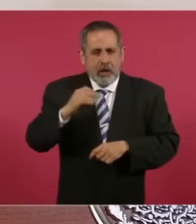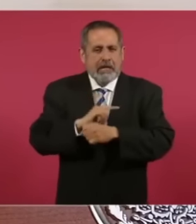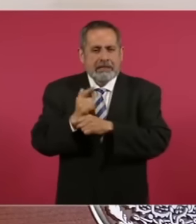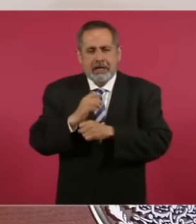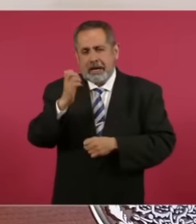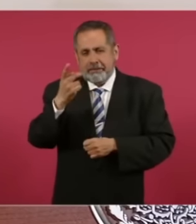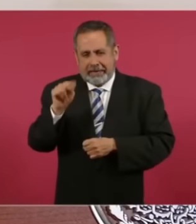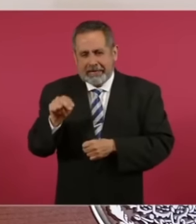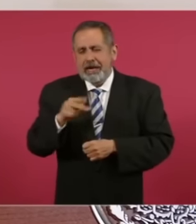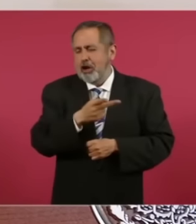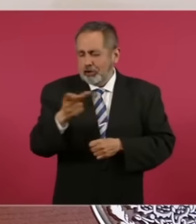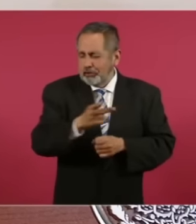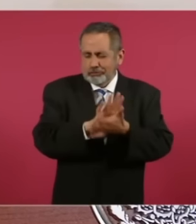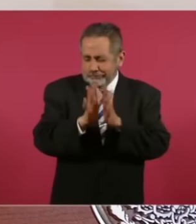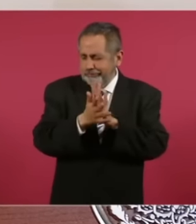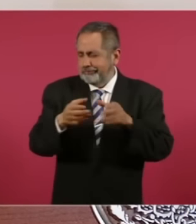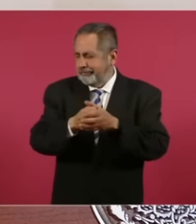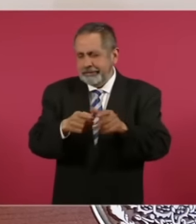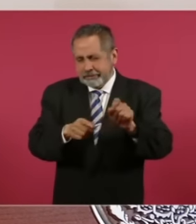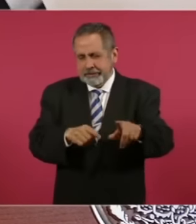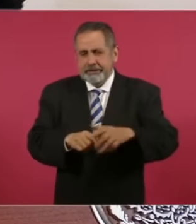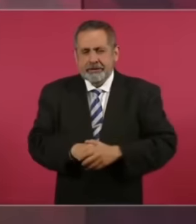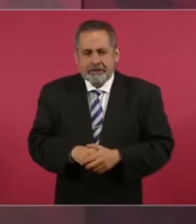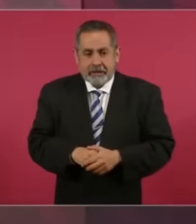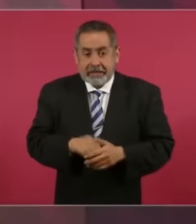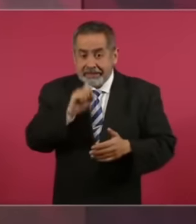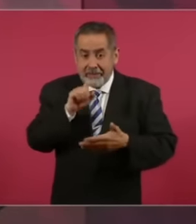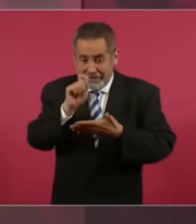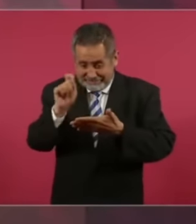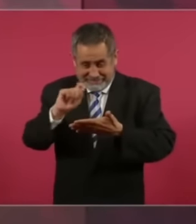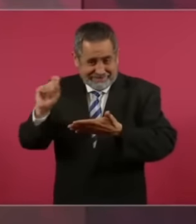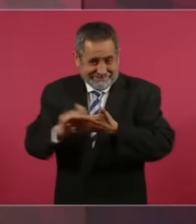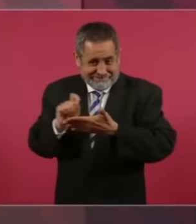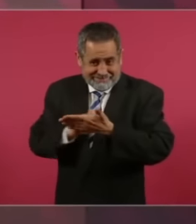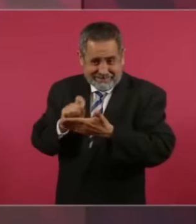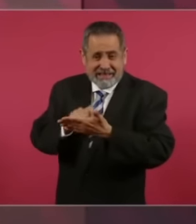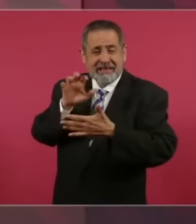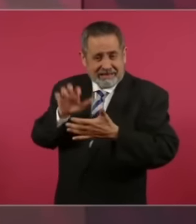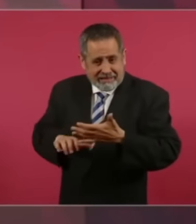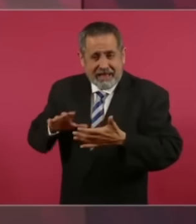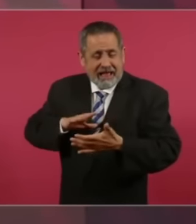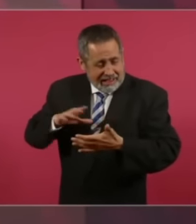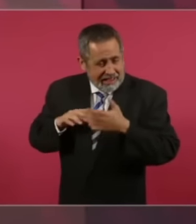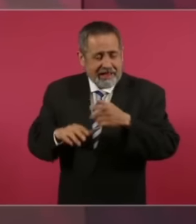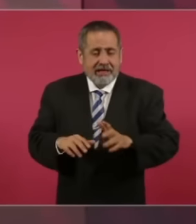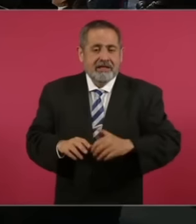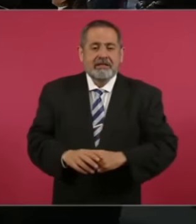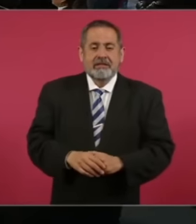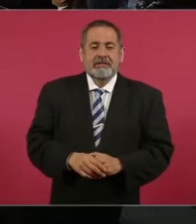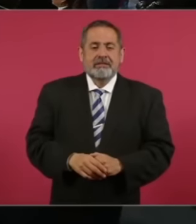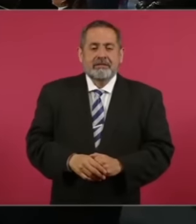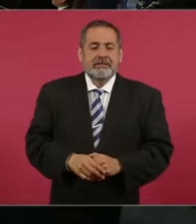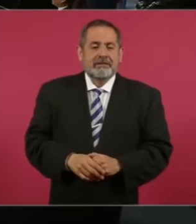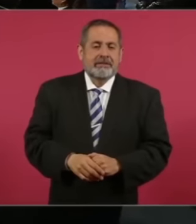Amigos y amigas que tengan excelente día, tienes que ver esto que reveló el presidente López